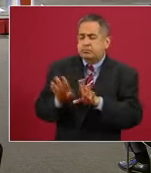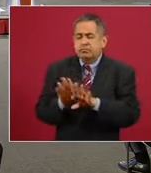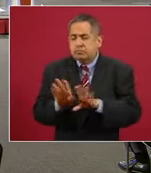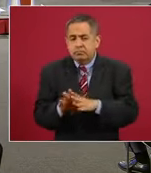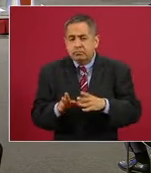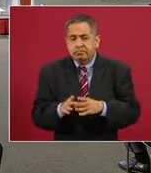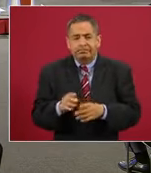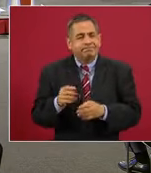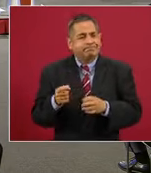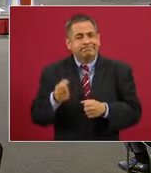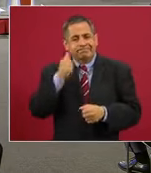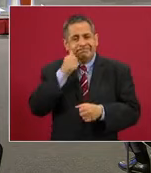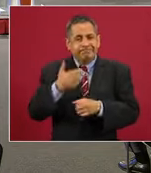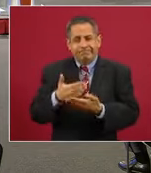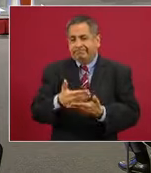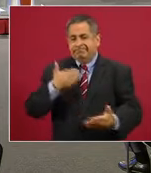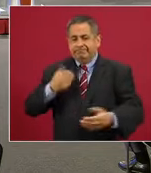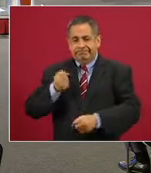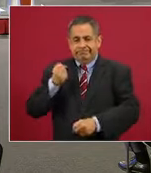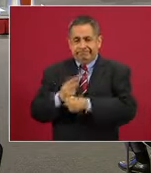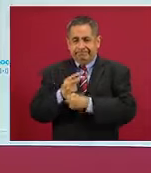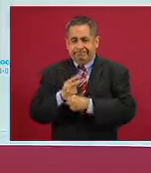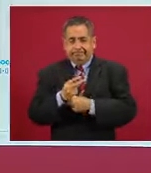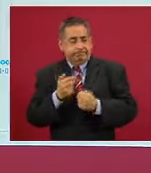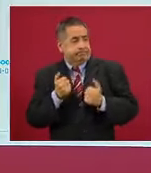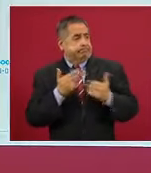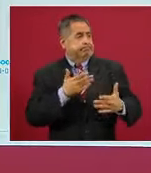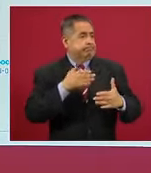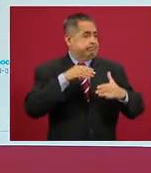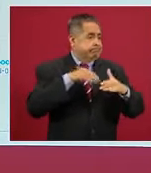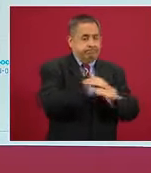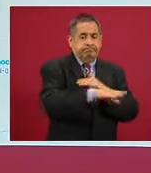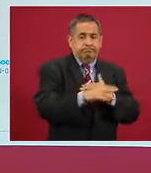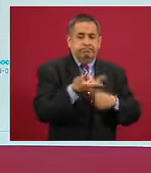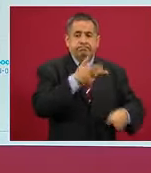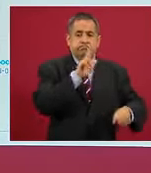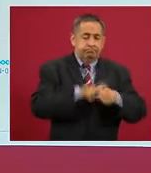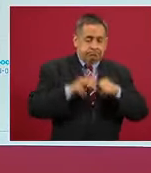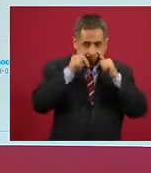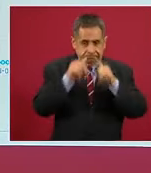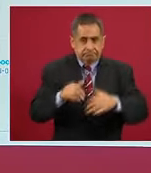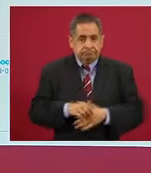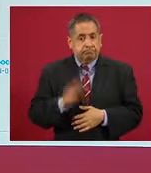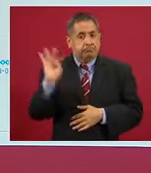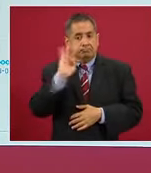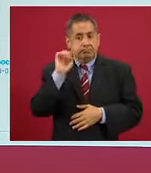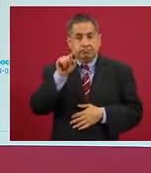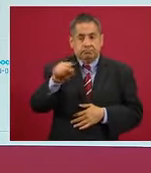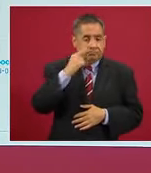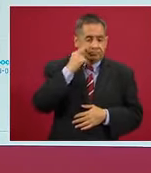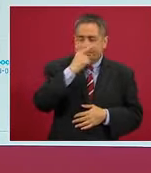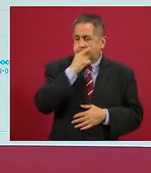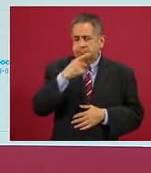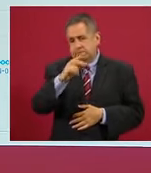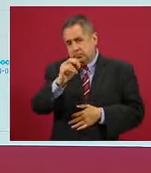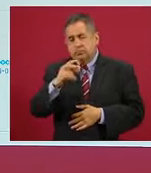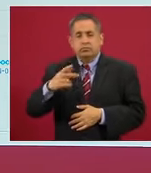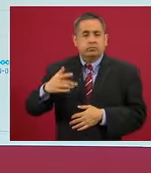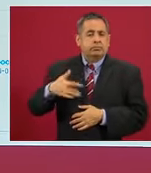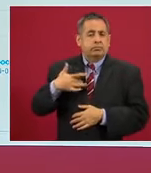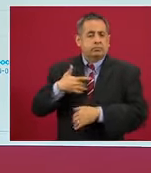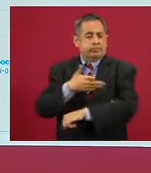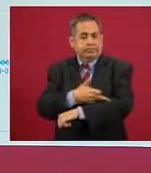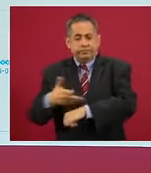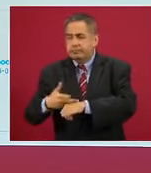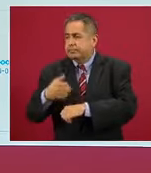vida? De la oportunidad de que las personas lleguen al hospital. Si usted es o tiene un familiar que tiene